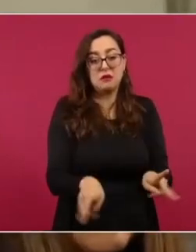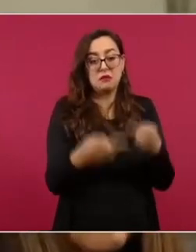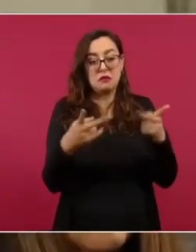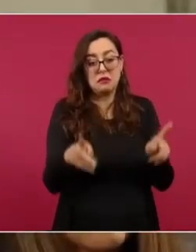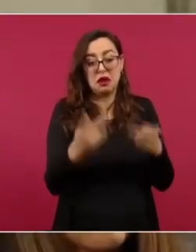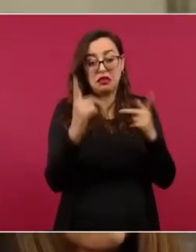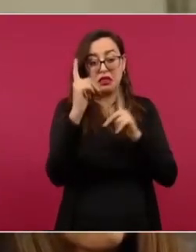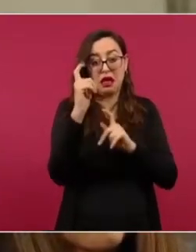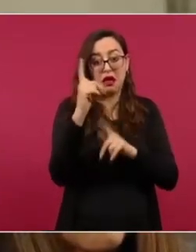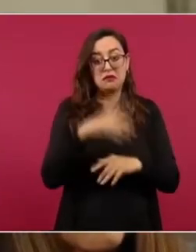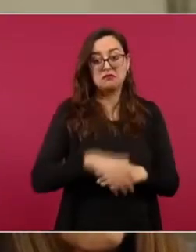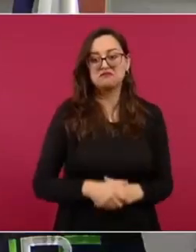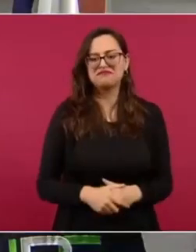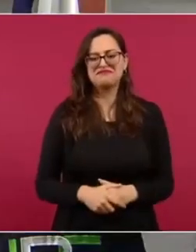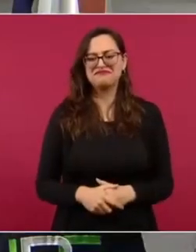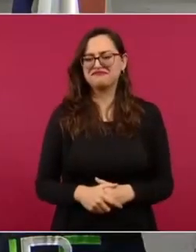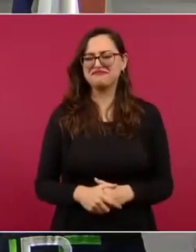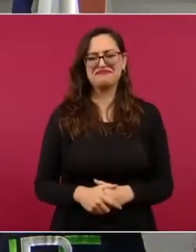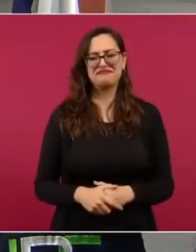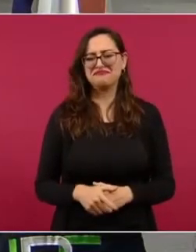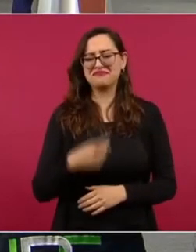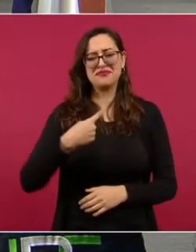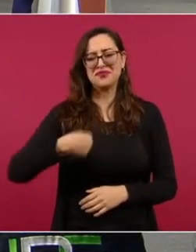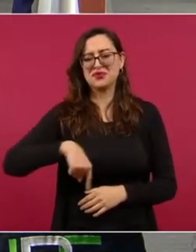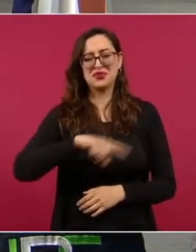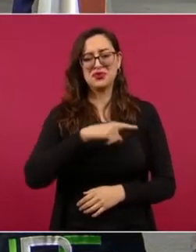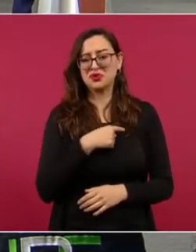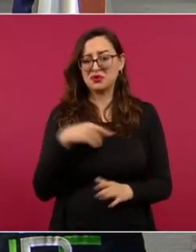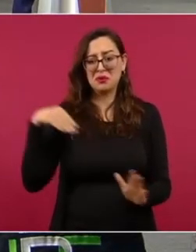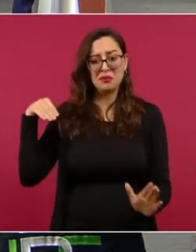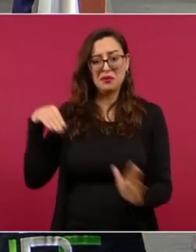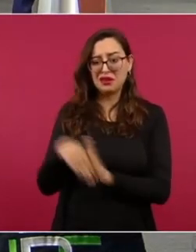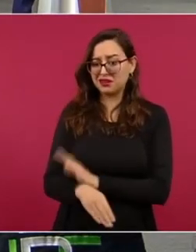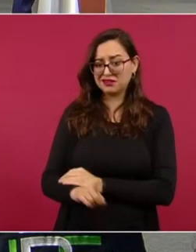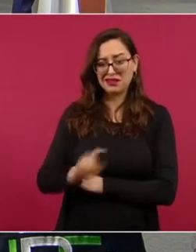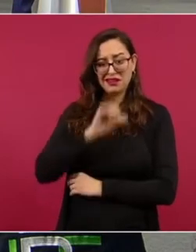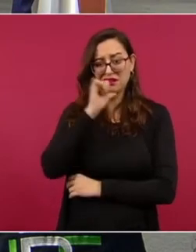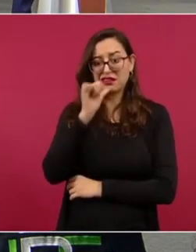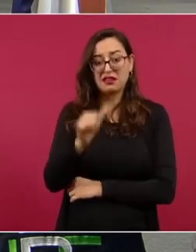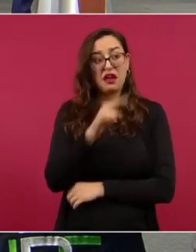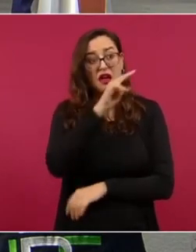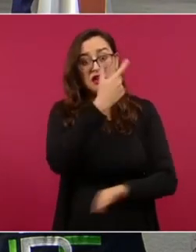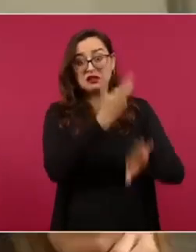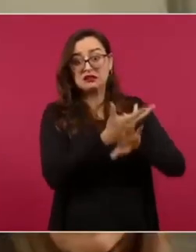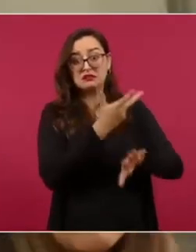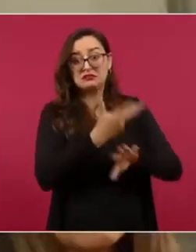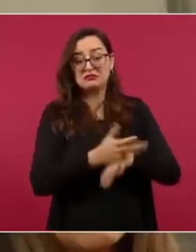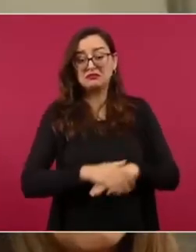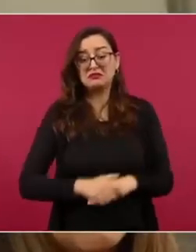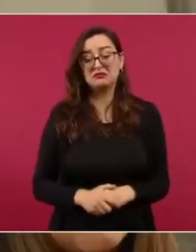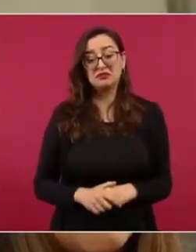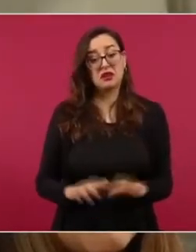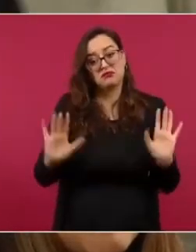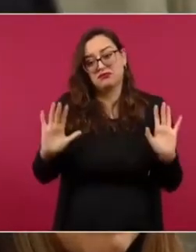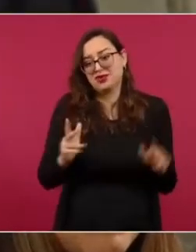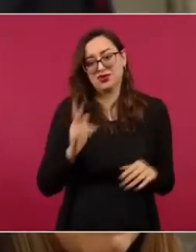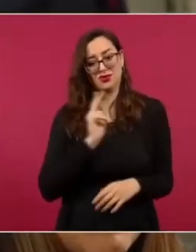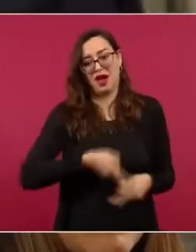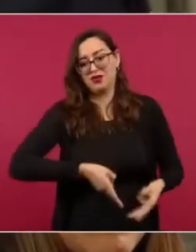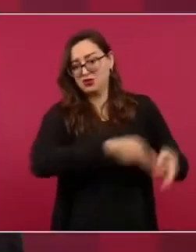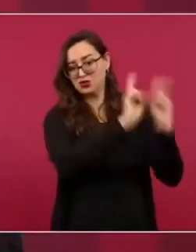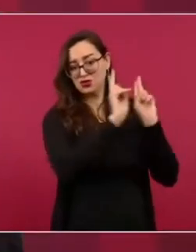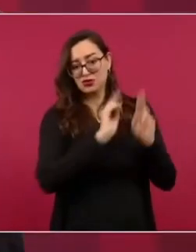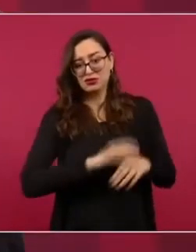para que entren a México? fracasar, ni vamos a fracasar. No, me refiero a que si en Estados Unidos no tienen una estrategia parecida. un de ellos.